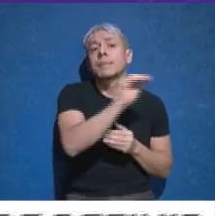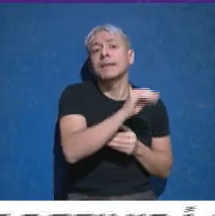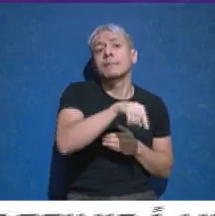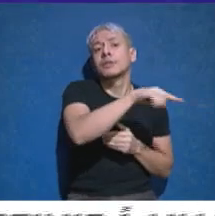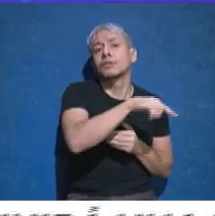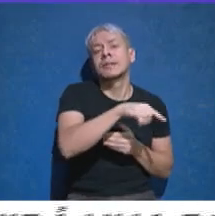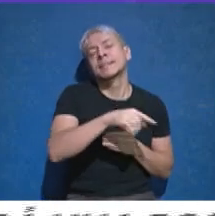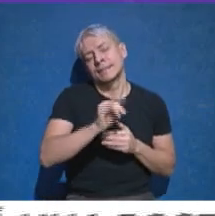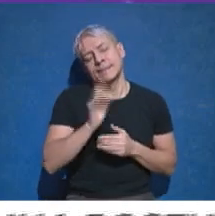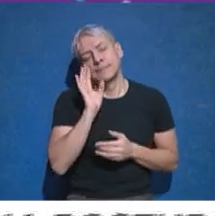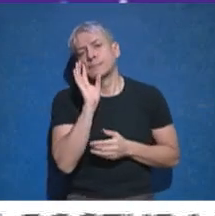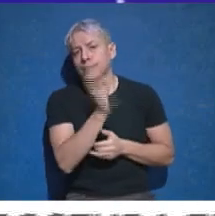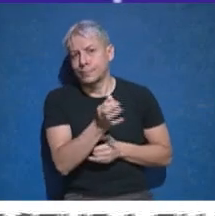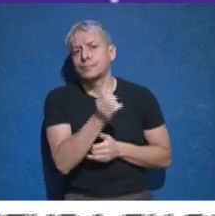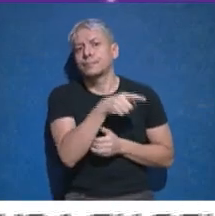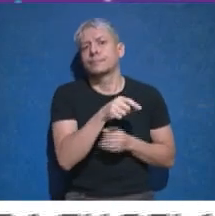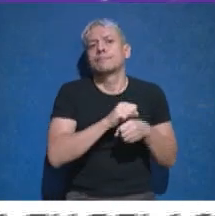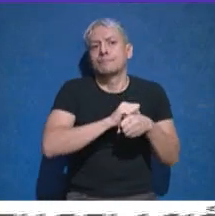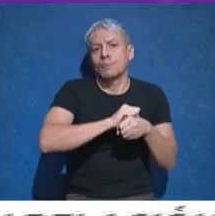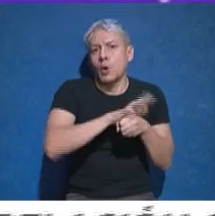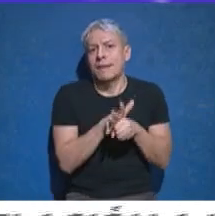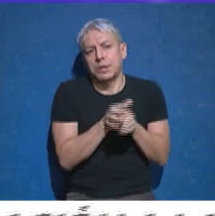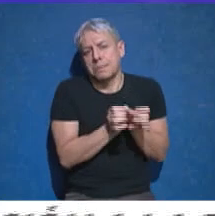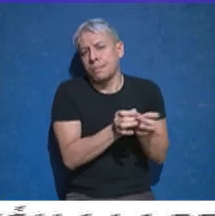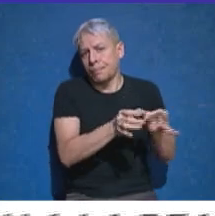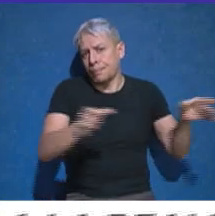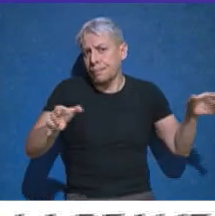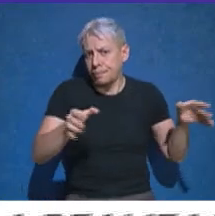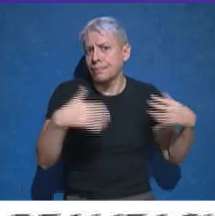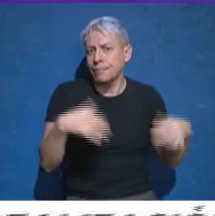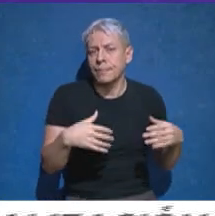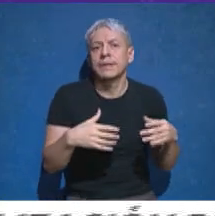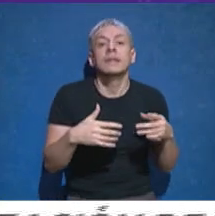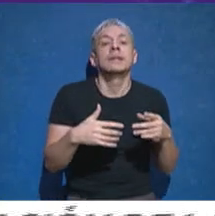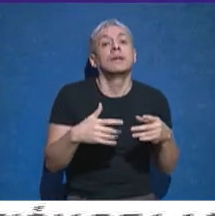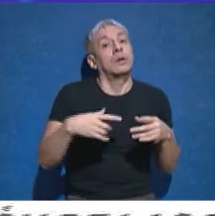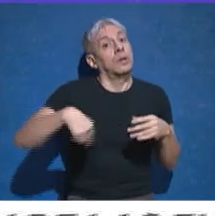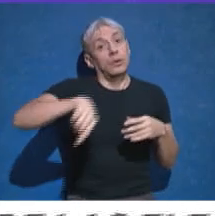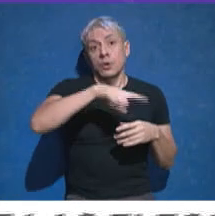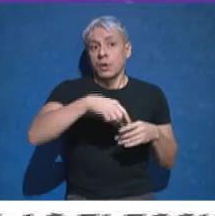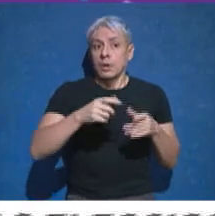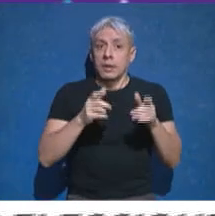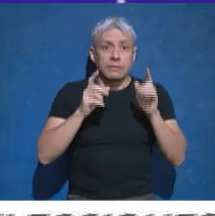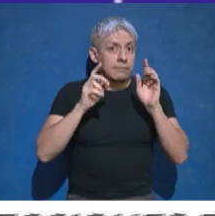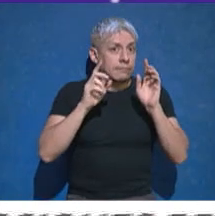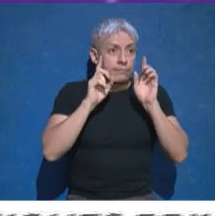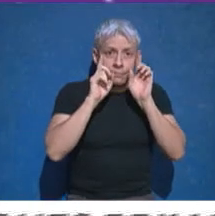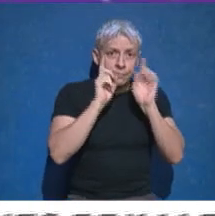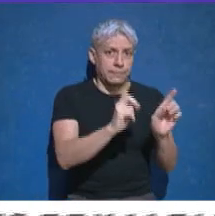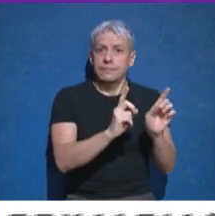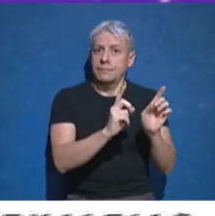donde claramente tenemos un aumento importante de casos y tenemos que estar siguiendo las